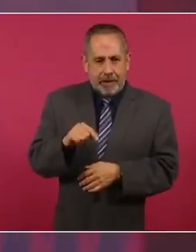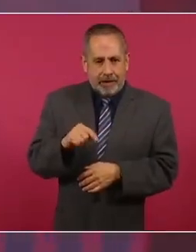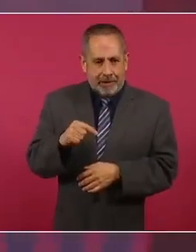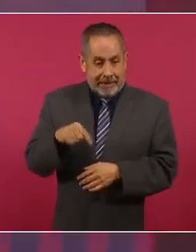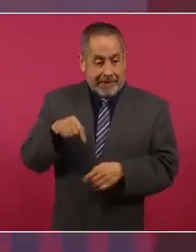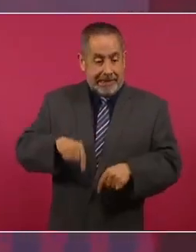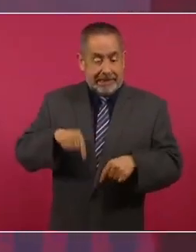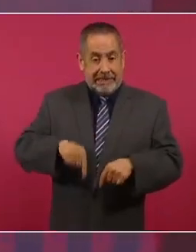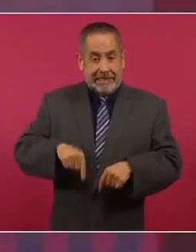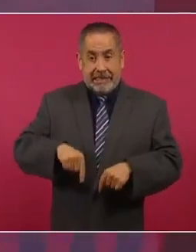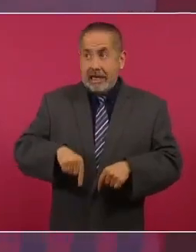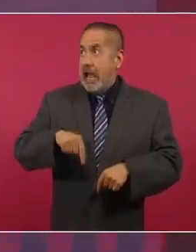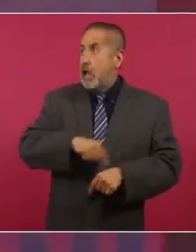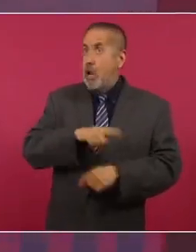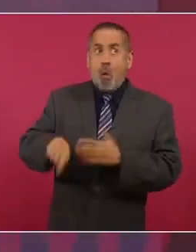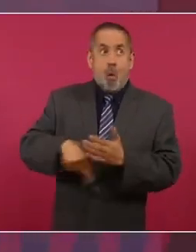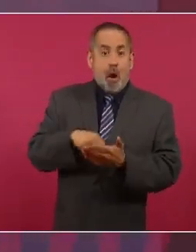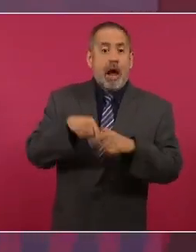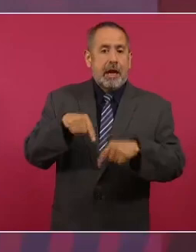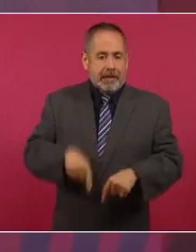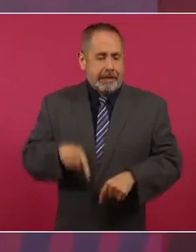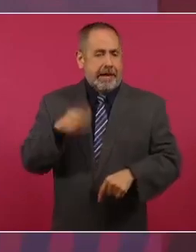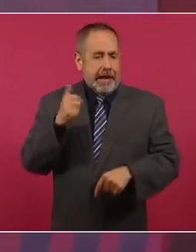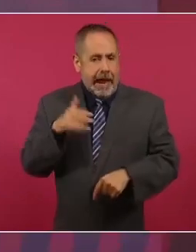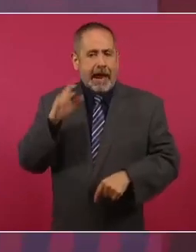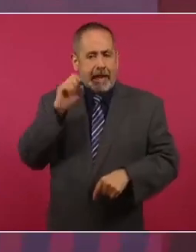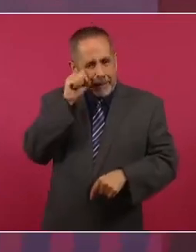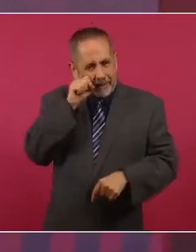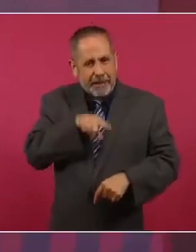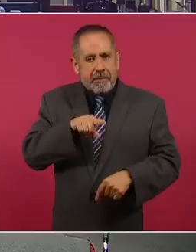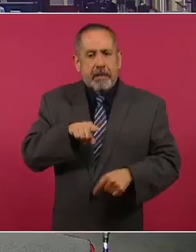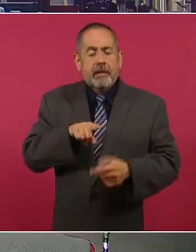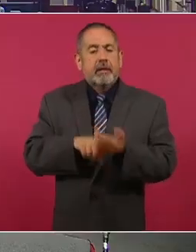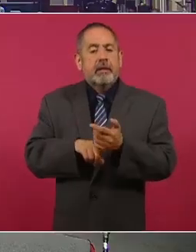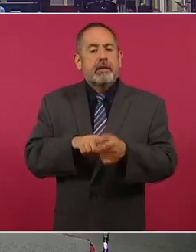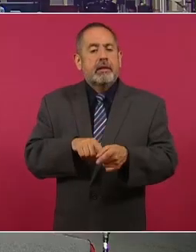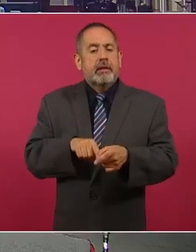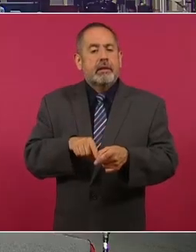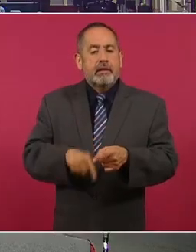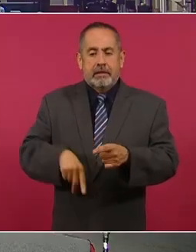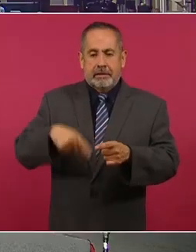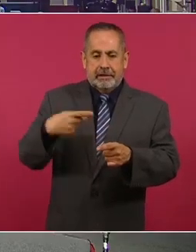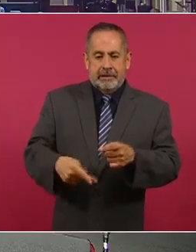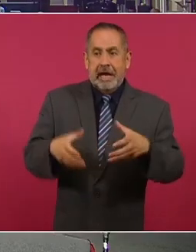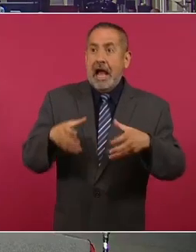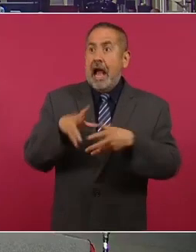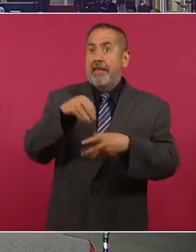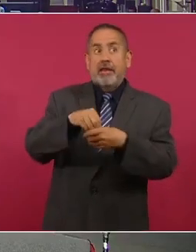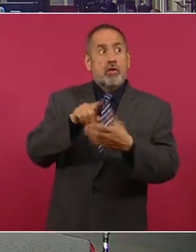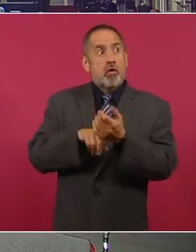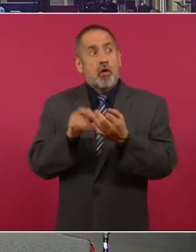en este palacio, que estaba también en el recinto legislativo,